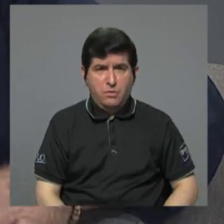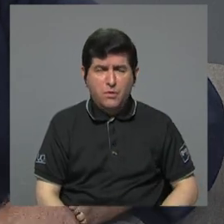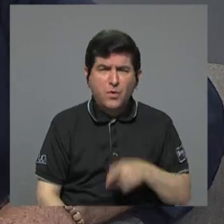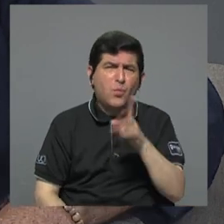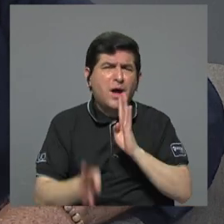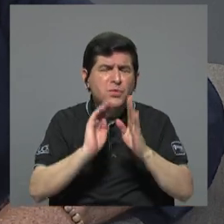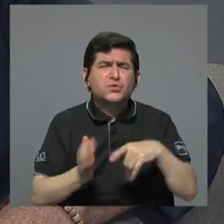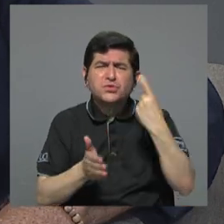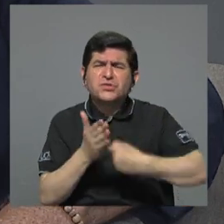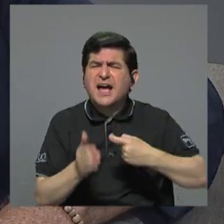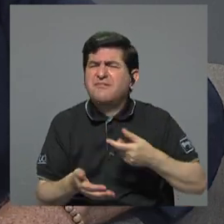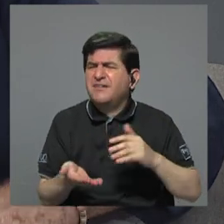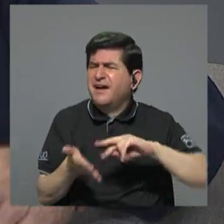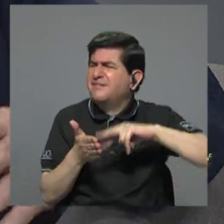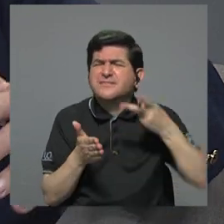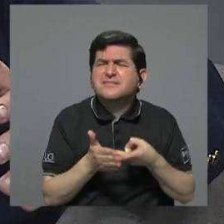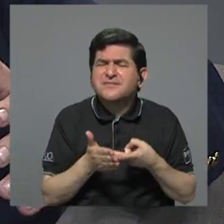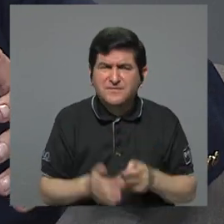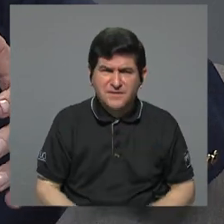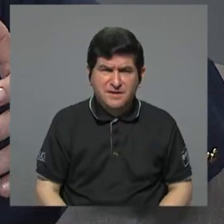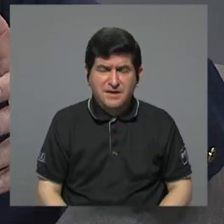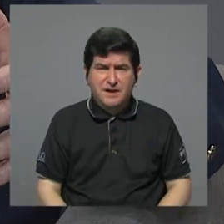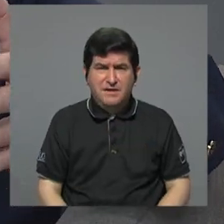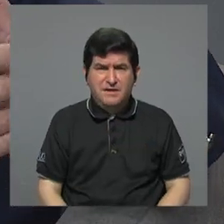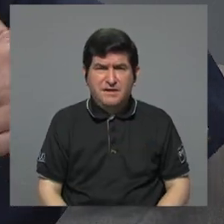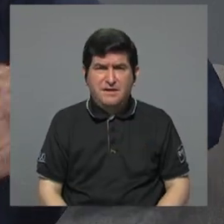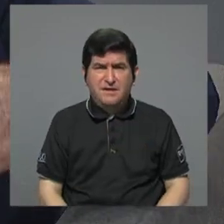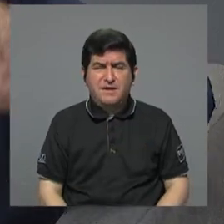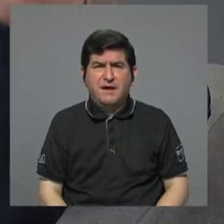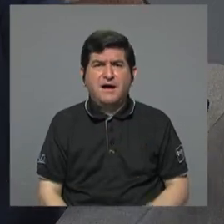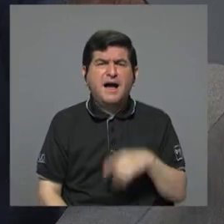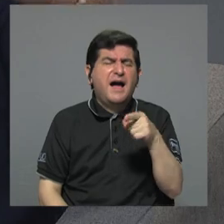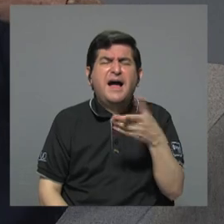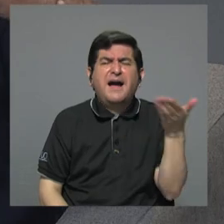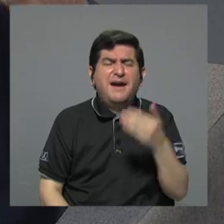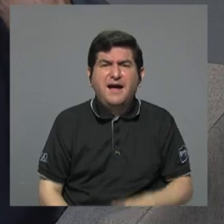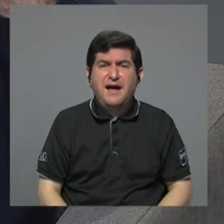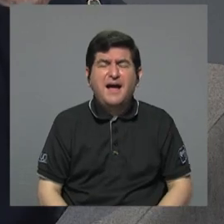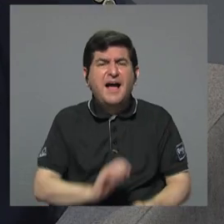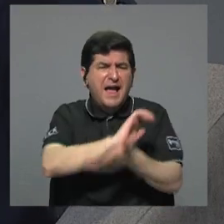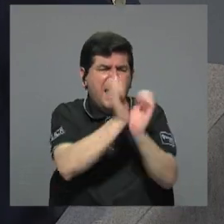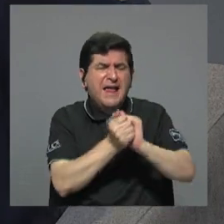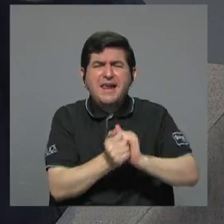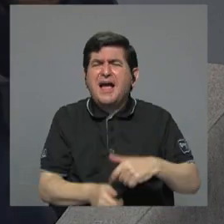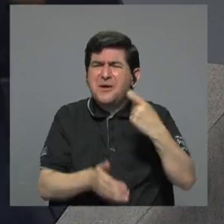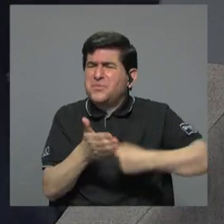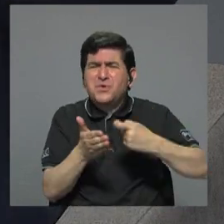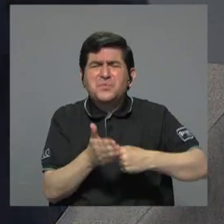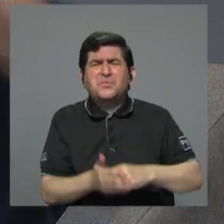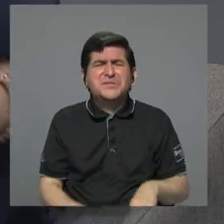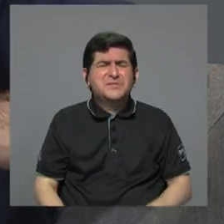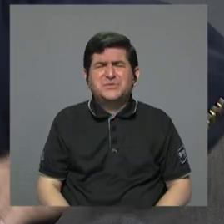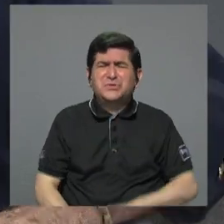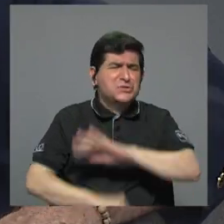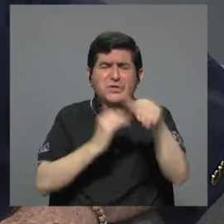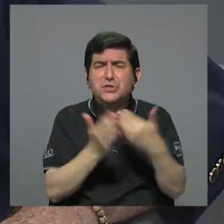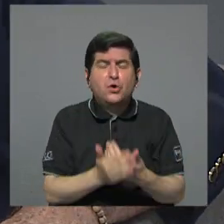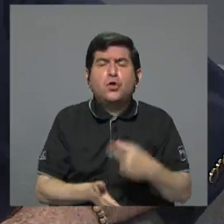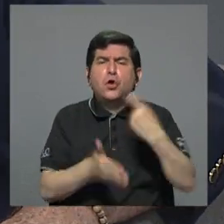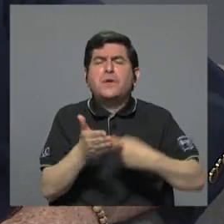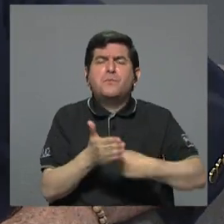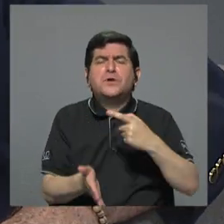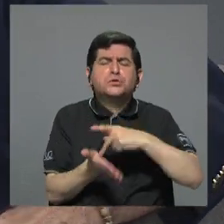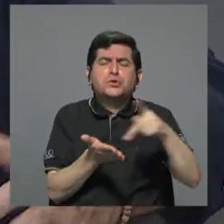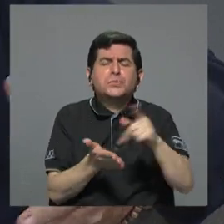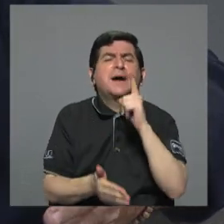usted habla de impuestos, ¿a qué se refiere? A esta reforma fiscal, ¿a qué se refiere? Bueno, la reforma fiscal y todo, pero mire, ¿a quién le ponen impuestos?